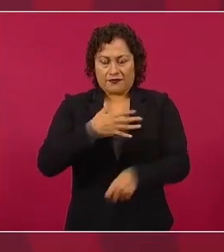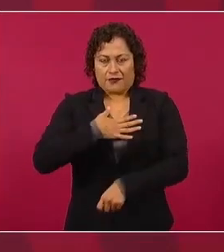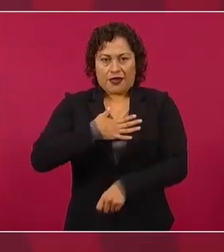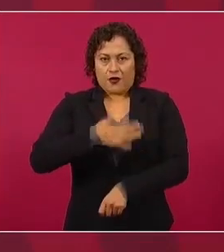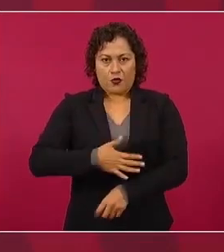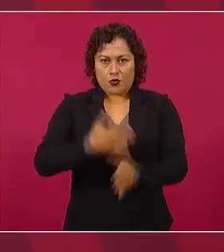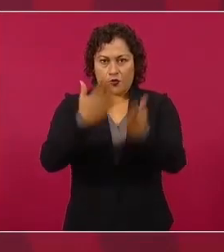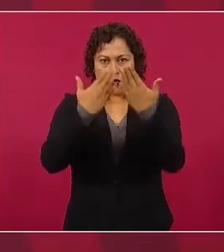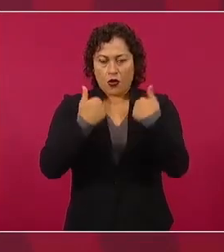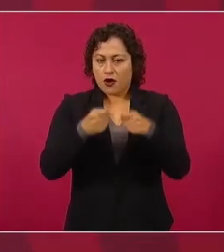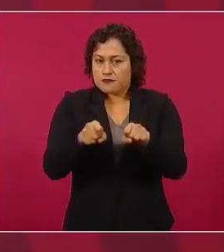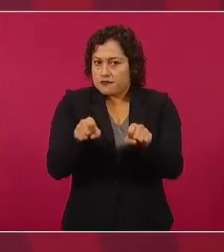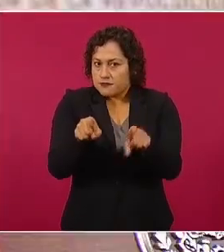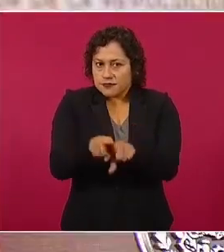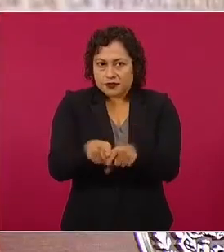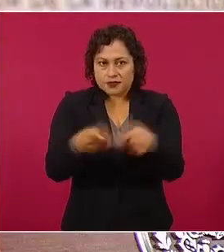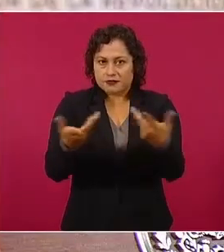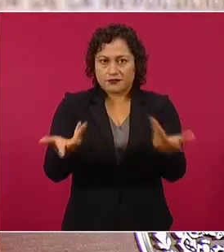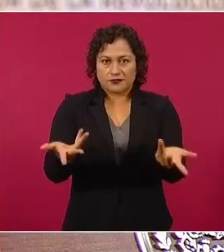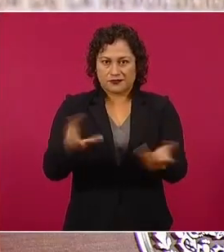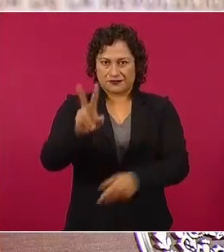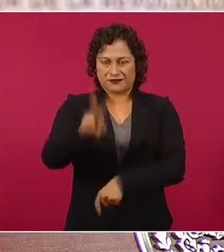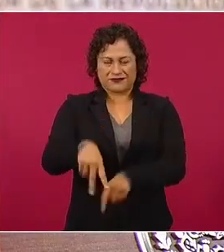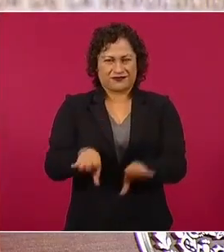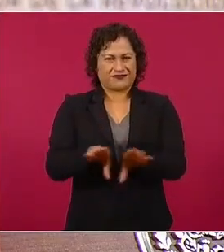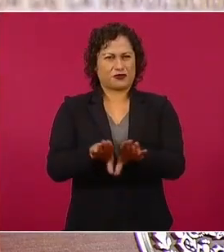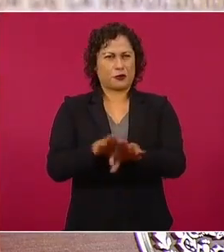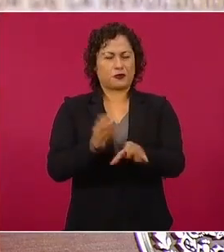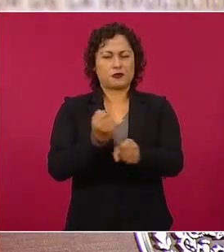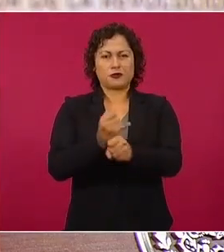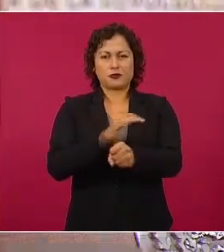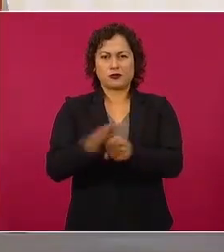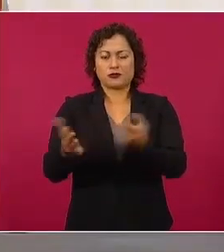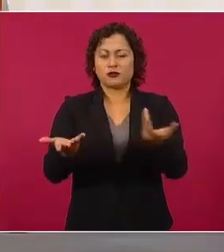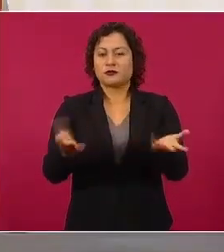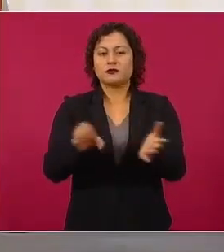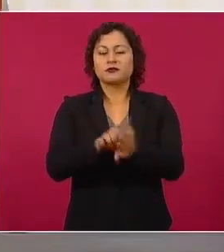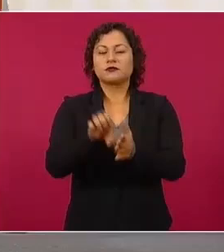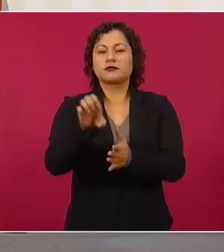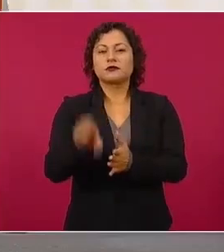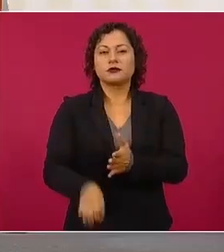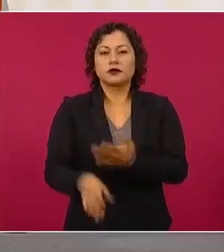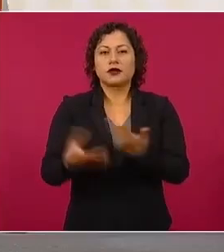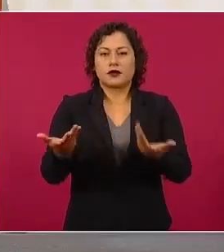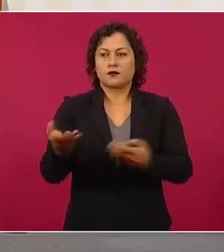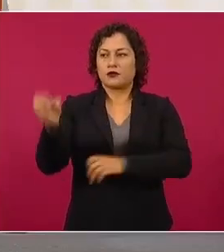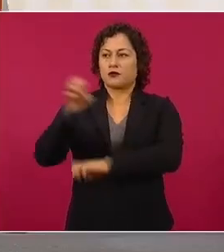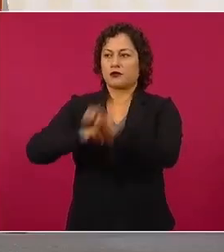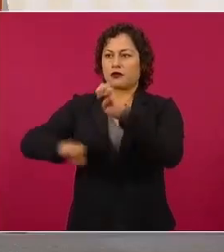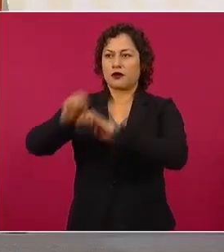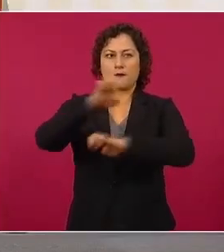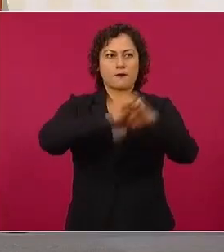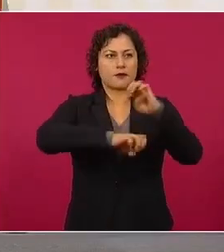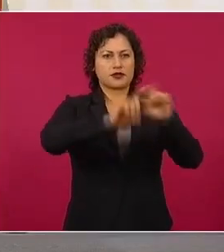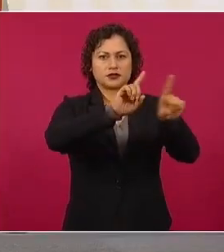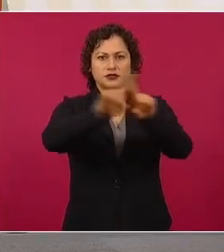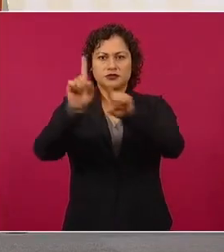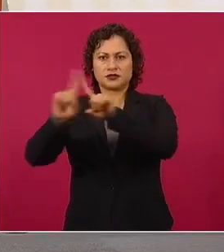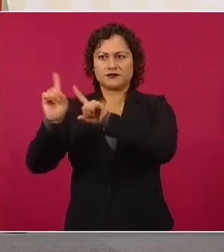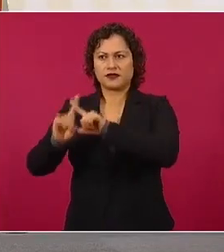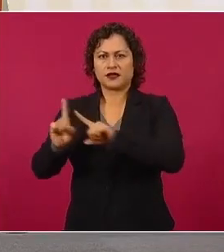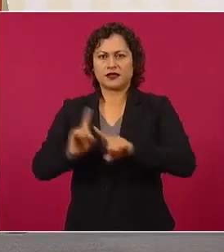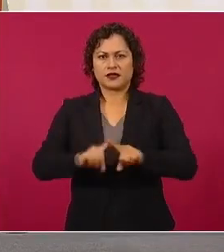inmoralidad. manera como pedir que paguen impuestos todos los